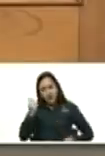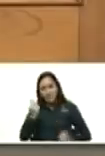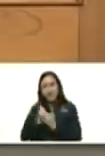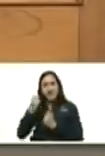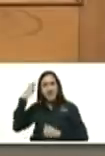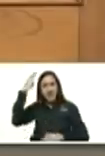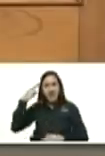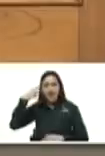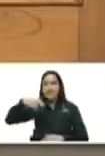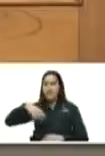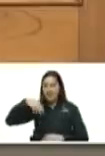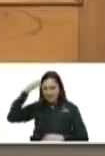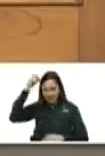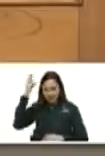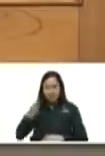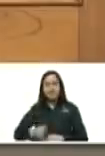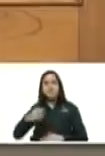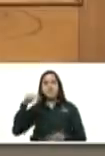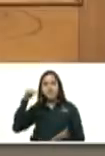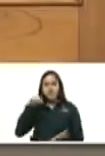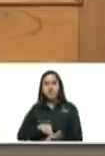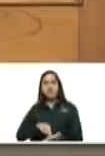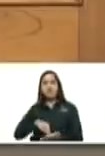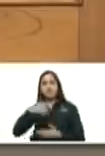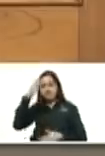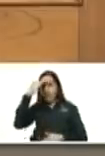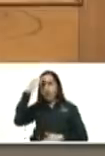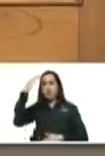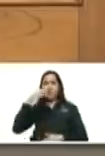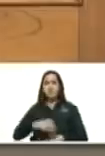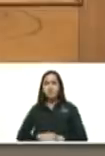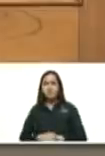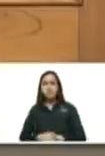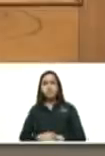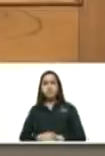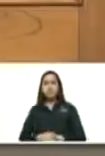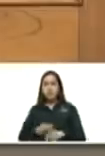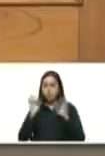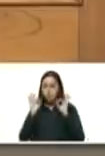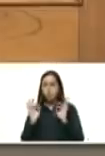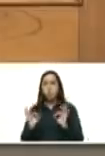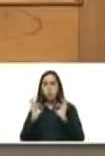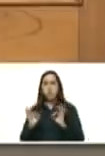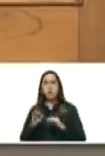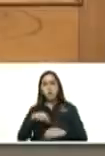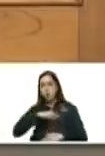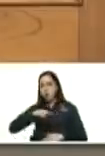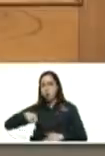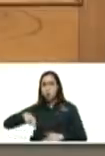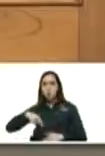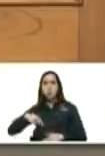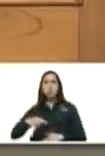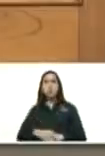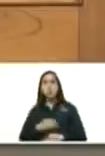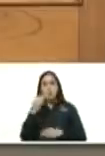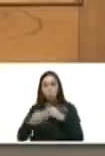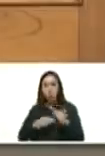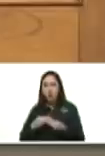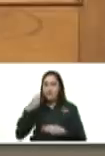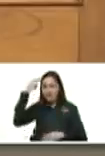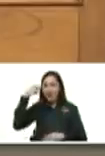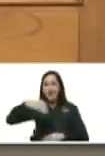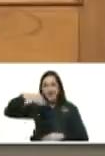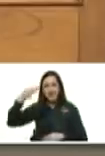realidad con los pies puestos sobre la tierra y son utopías concretas que vamos a convertir en